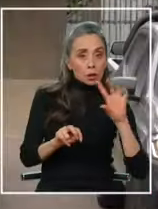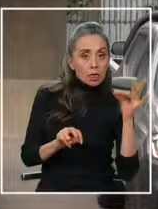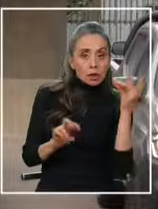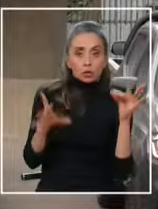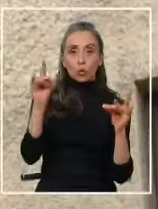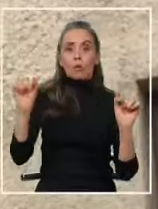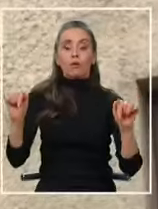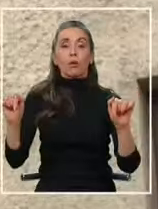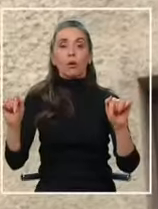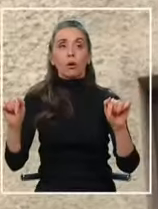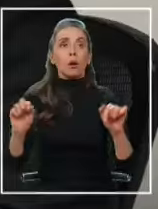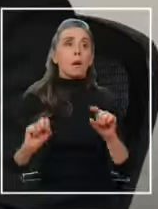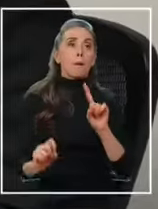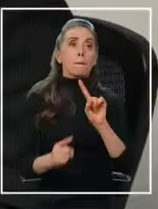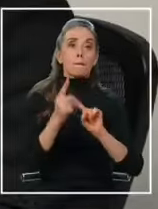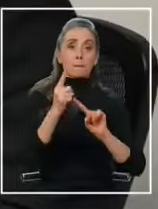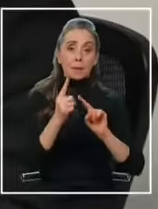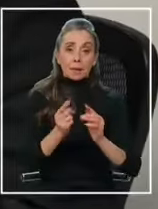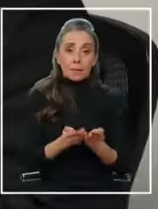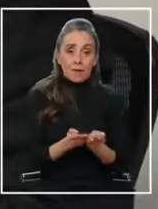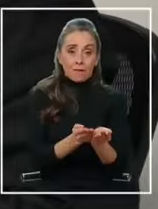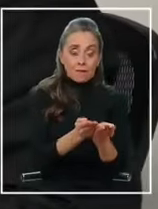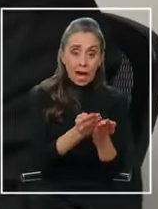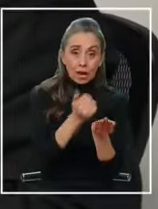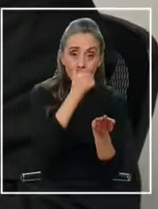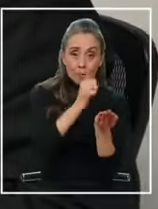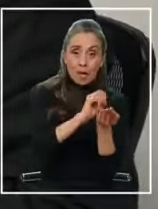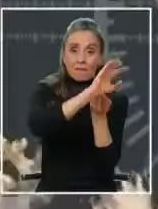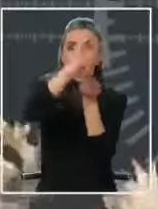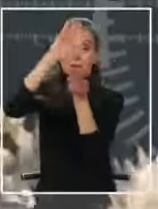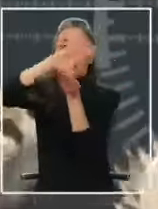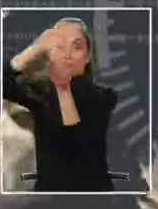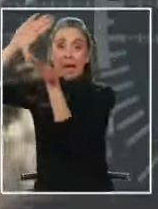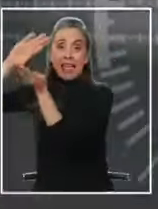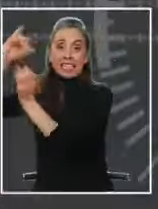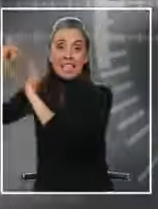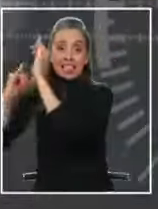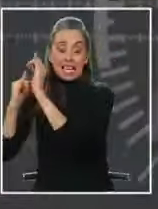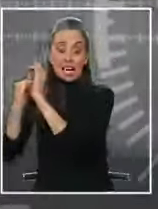Aquí estamos hablando de la primera entrega vigilada internacional de droga